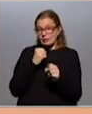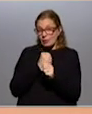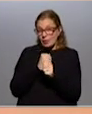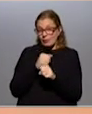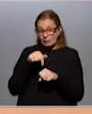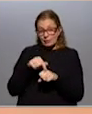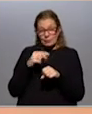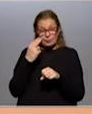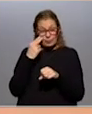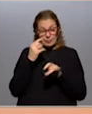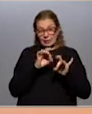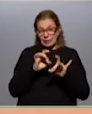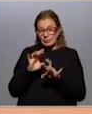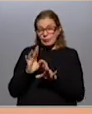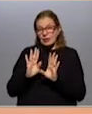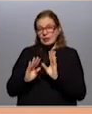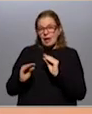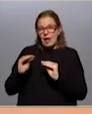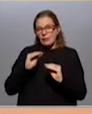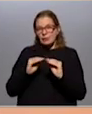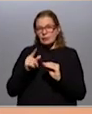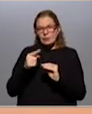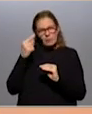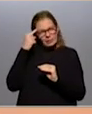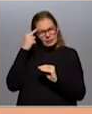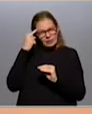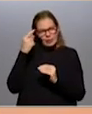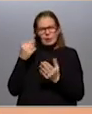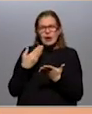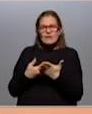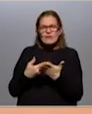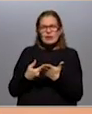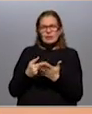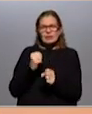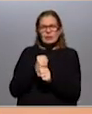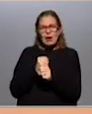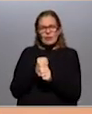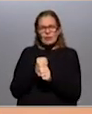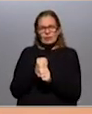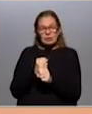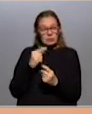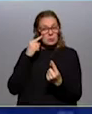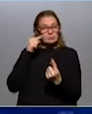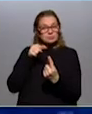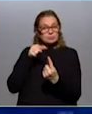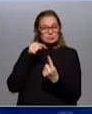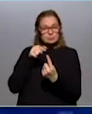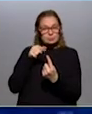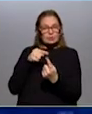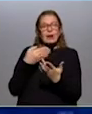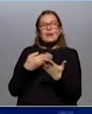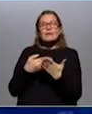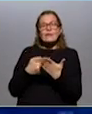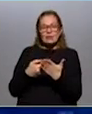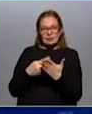pandemia, es que lo más adecuado no es obsesionarse con la tasa de desempleo. Eso no quiere decir que no es adecuado obsesionarse con el fenómeno de desempleo,